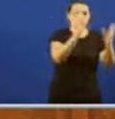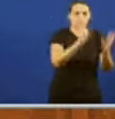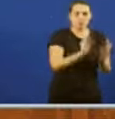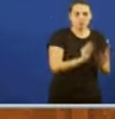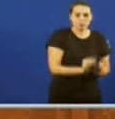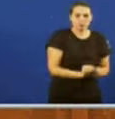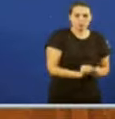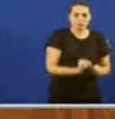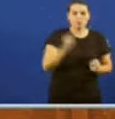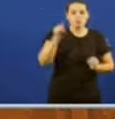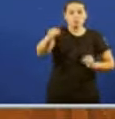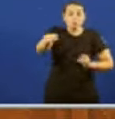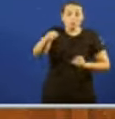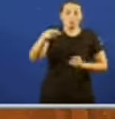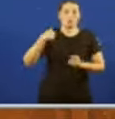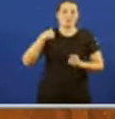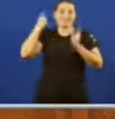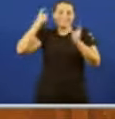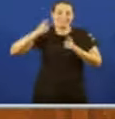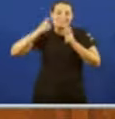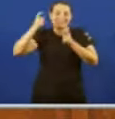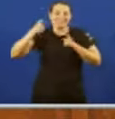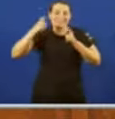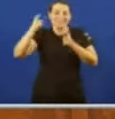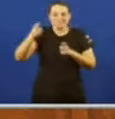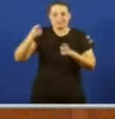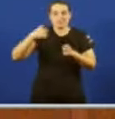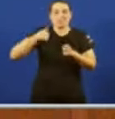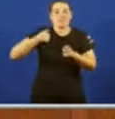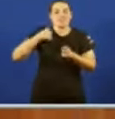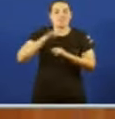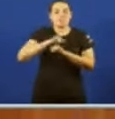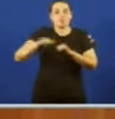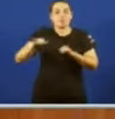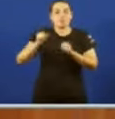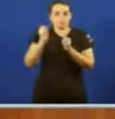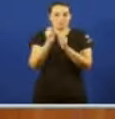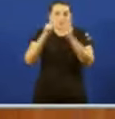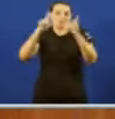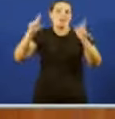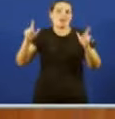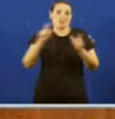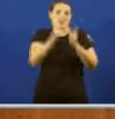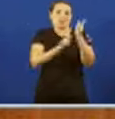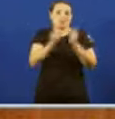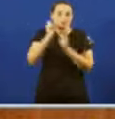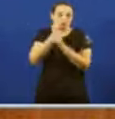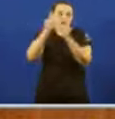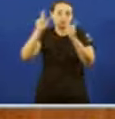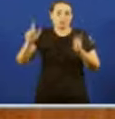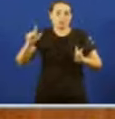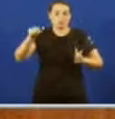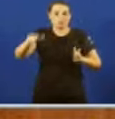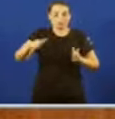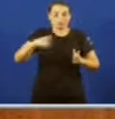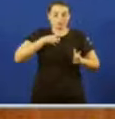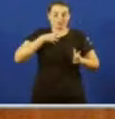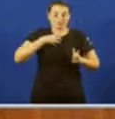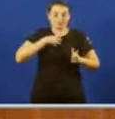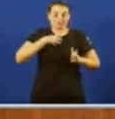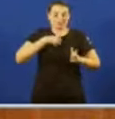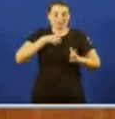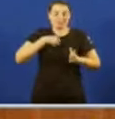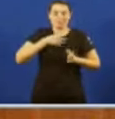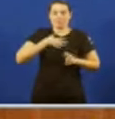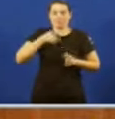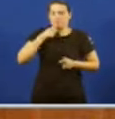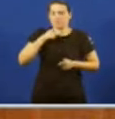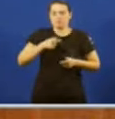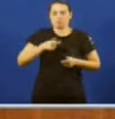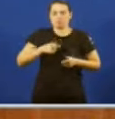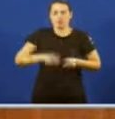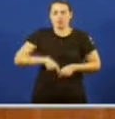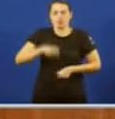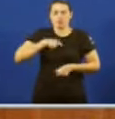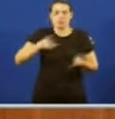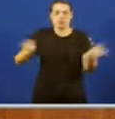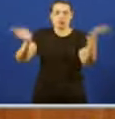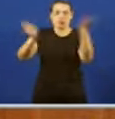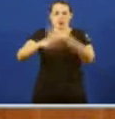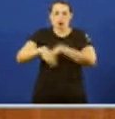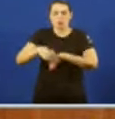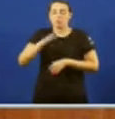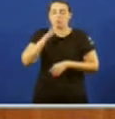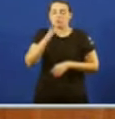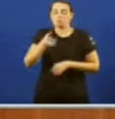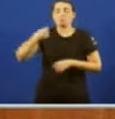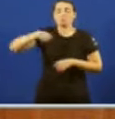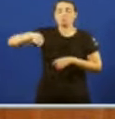que tiña construído vostede de boxe estor E deixaron o descoberto unha realidade negra Un goberno incompetente e un presidente máis preocupado